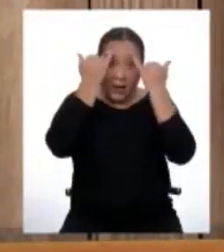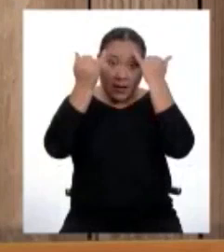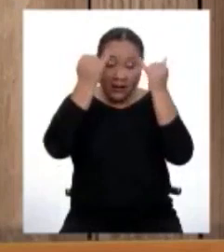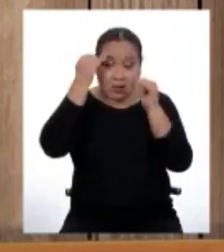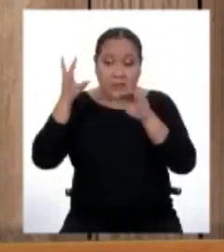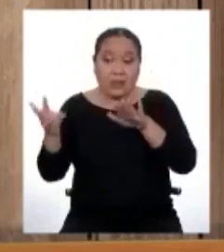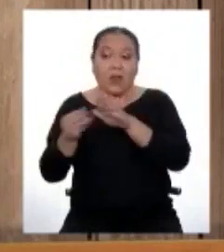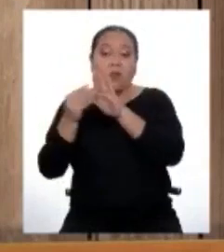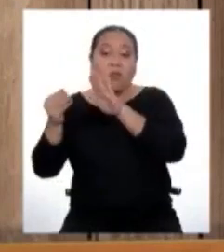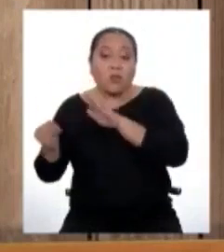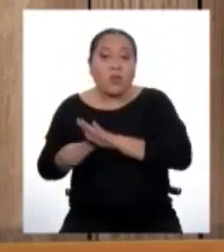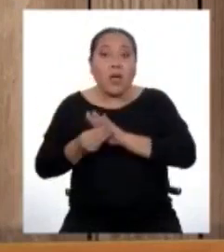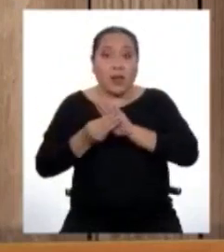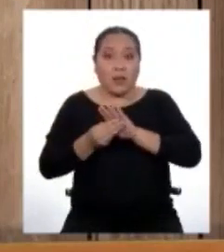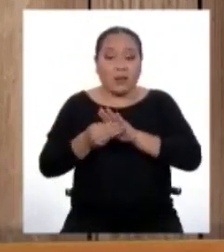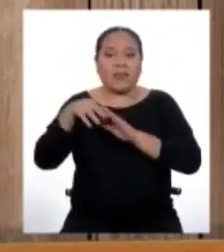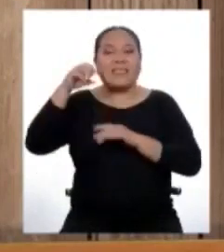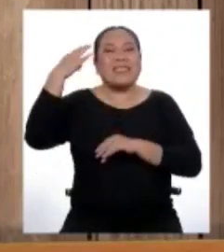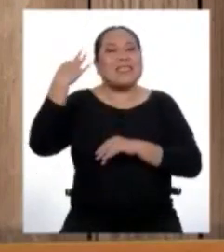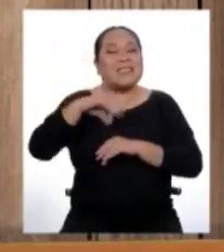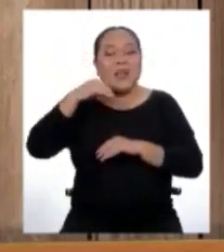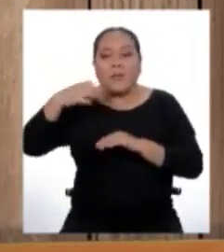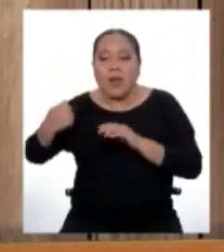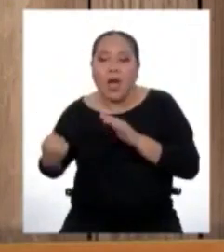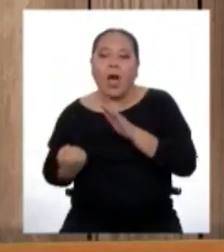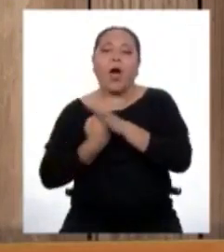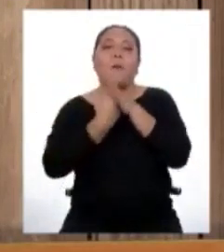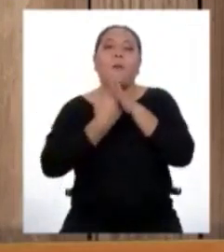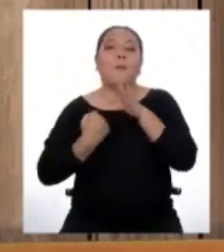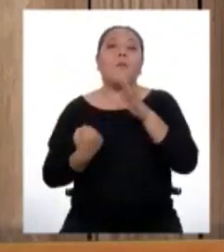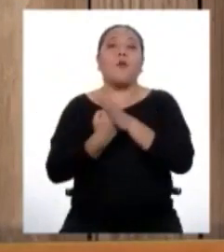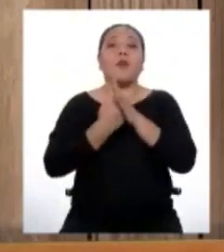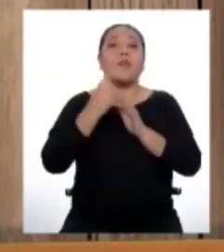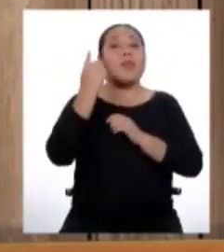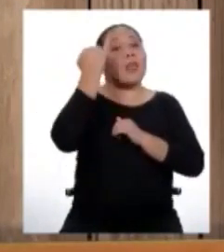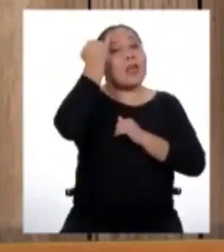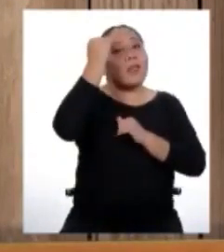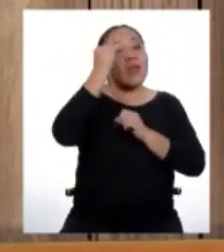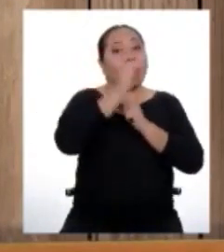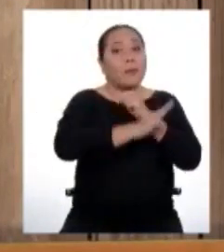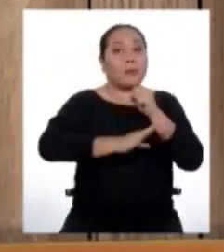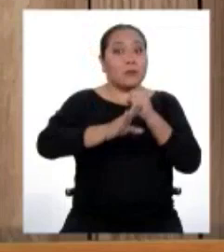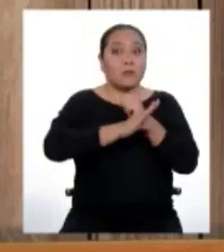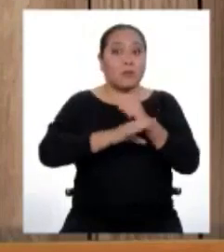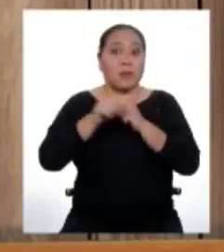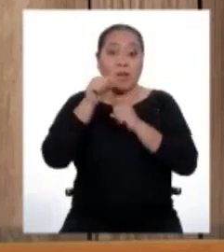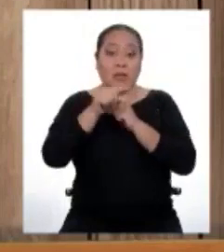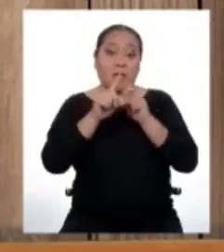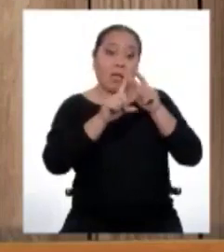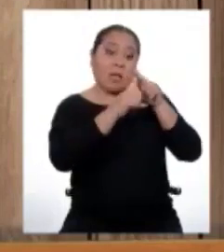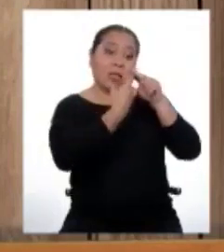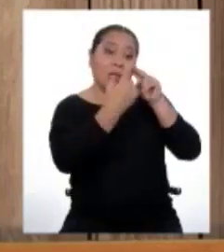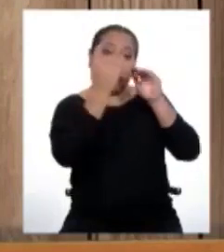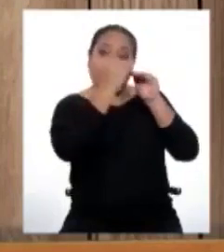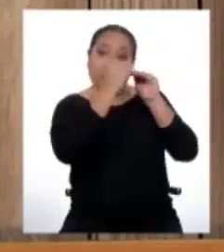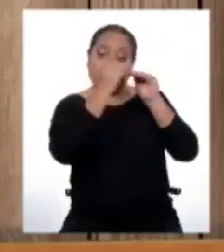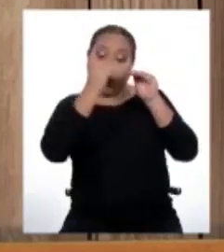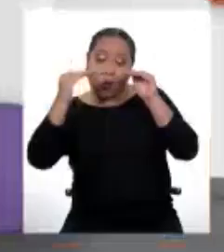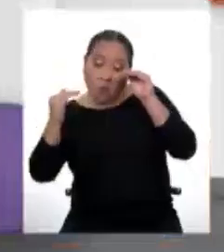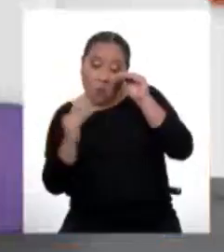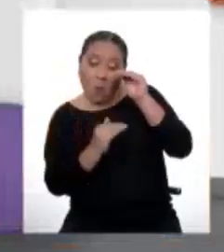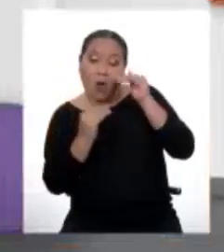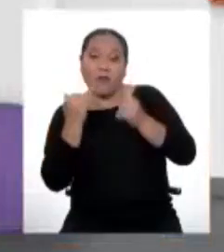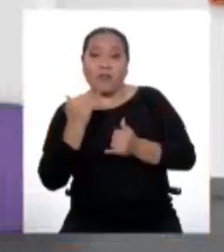siempre refuerzan a la principal. Y esta puede estar al inicio o al final del